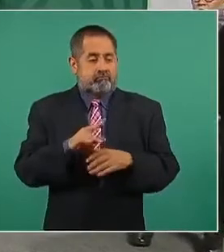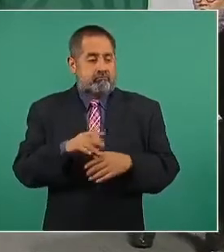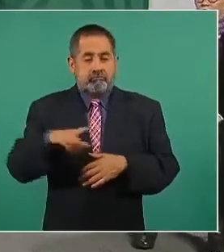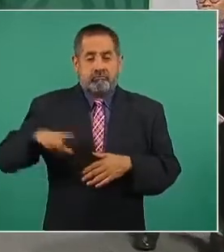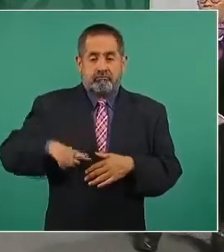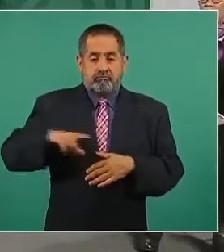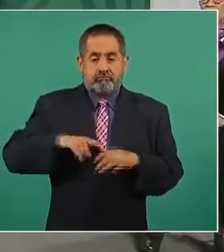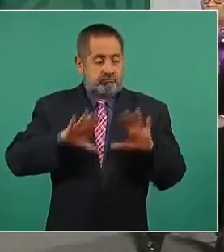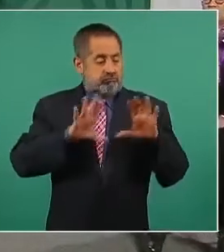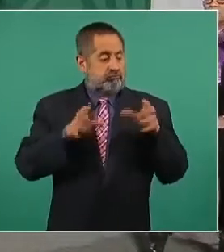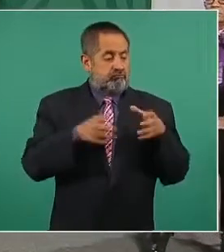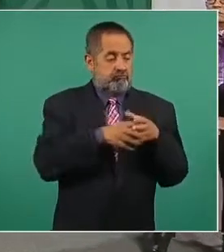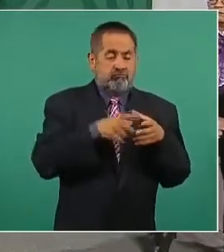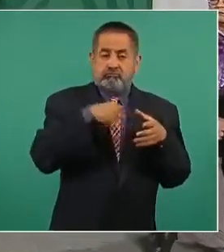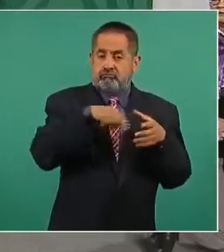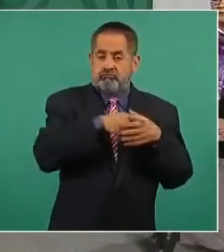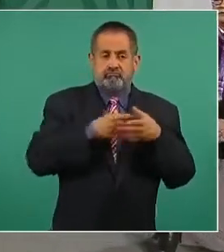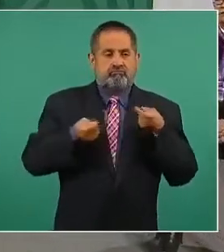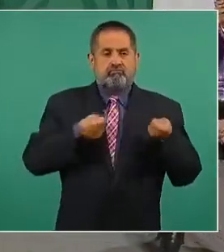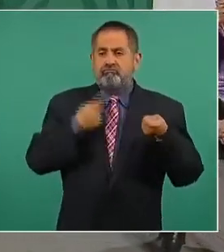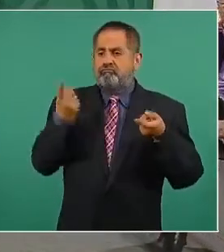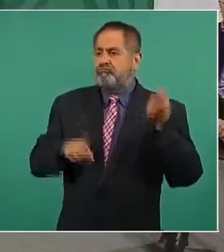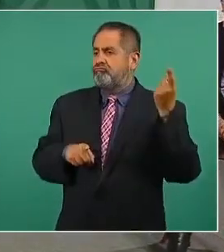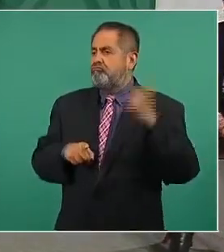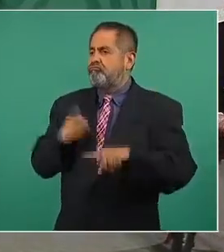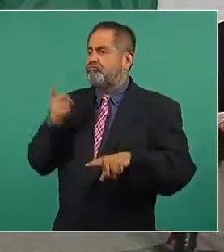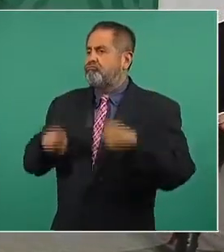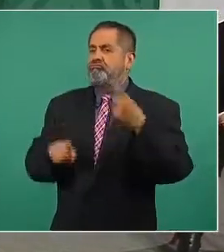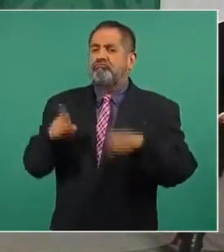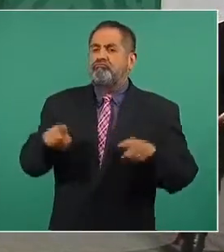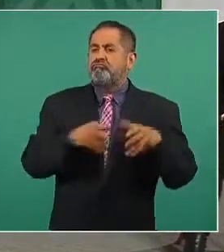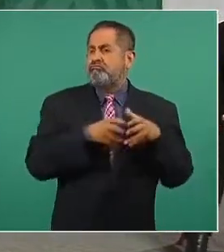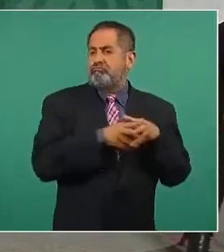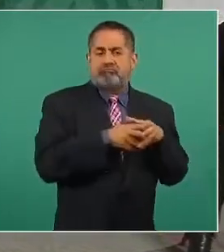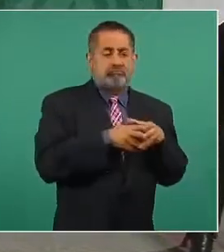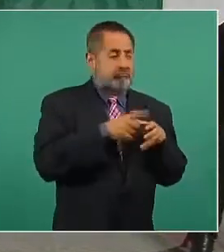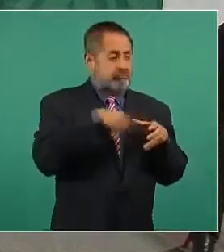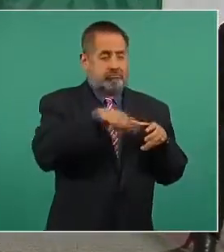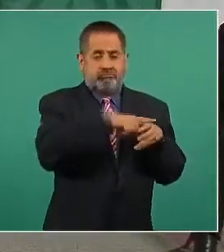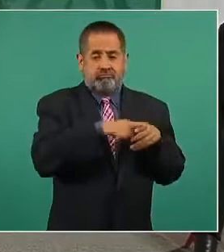gobierno, secuestrado por un grupo.